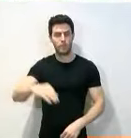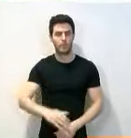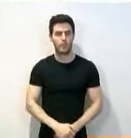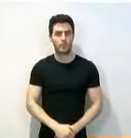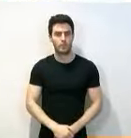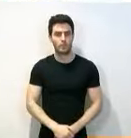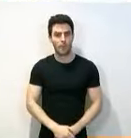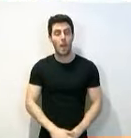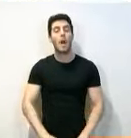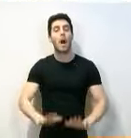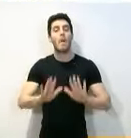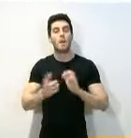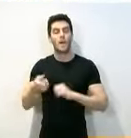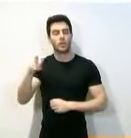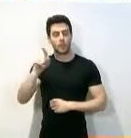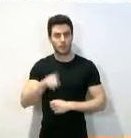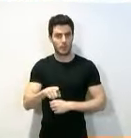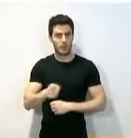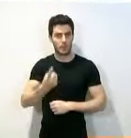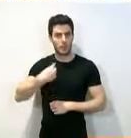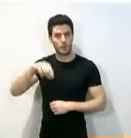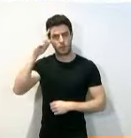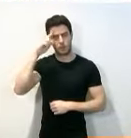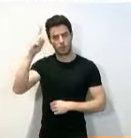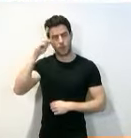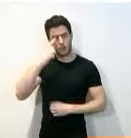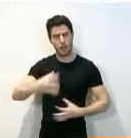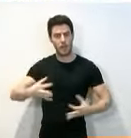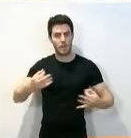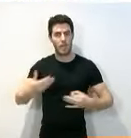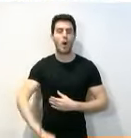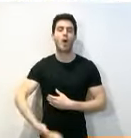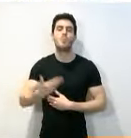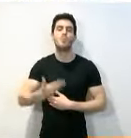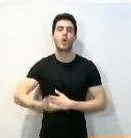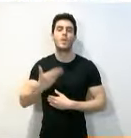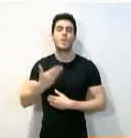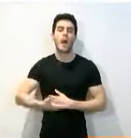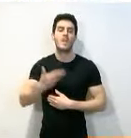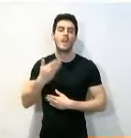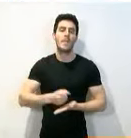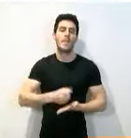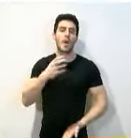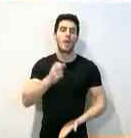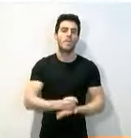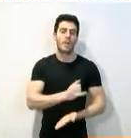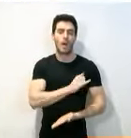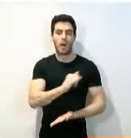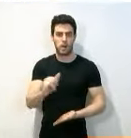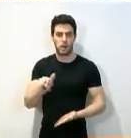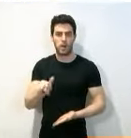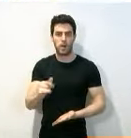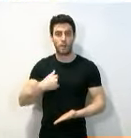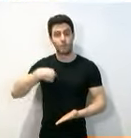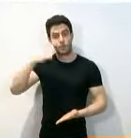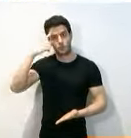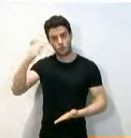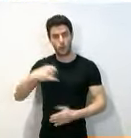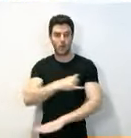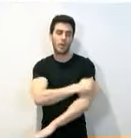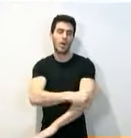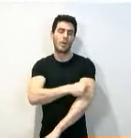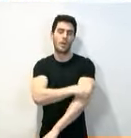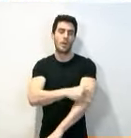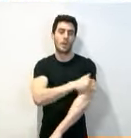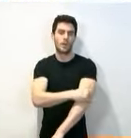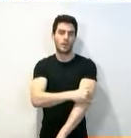pero también hay que ser conscientes de la importancia que el enclave y los edificios en lo concreto tienen. Creo que el Gobierno de la Rioja